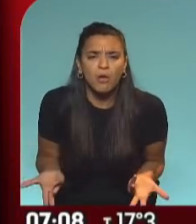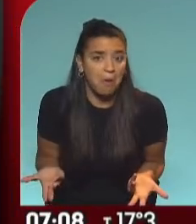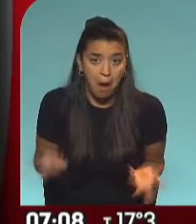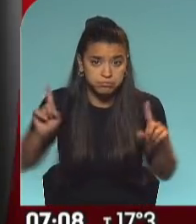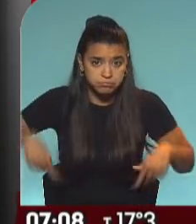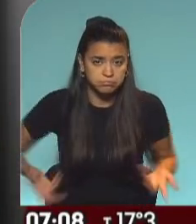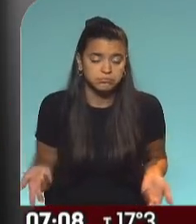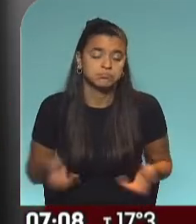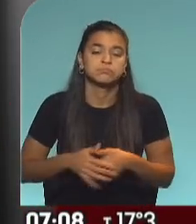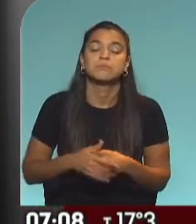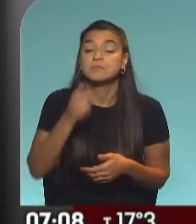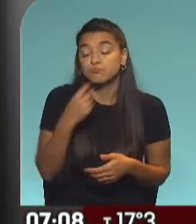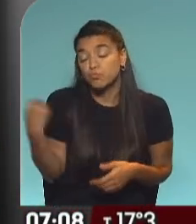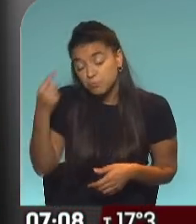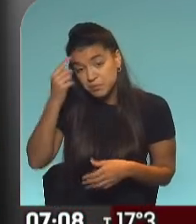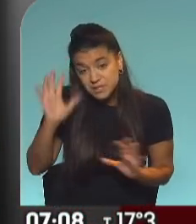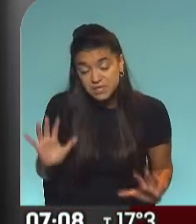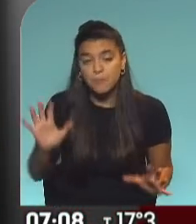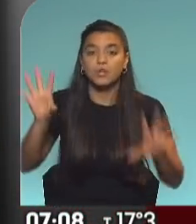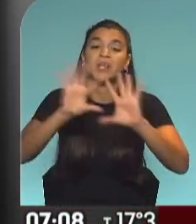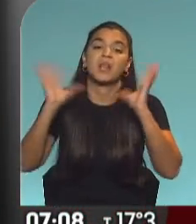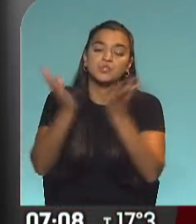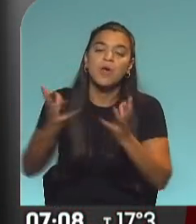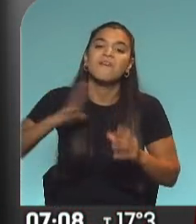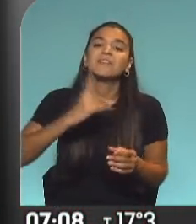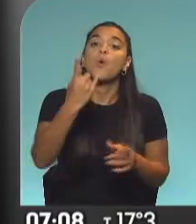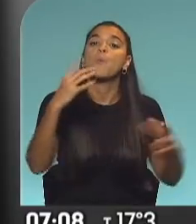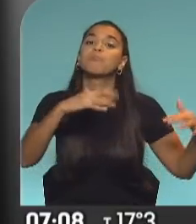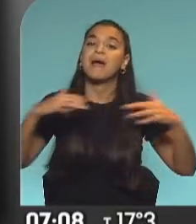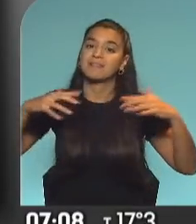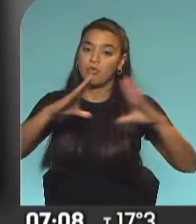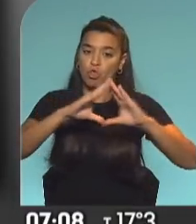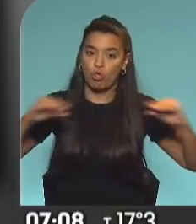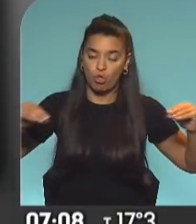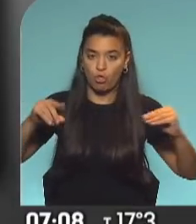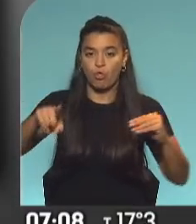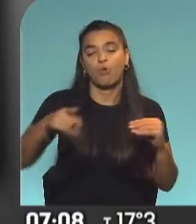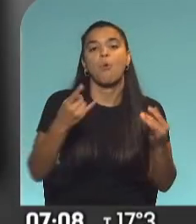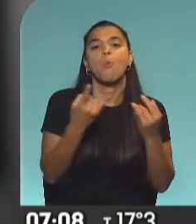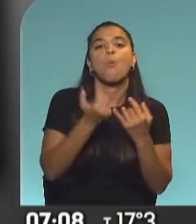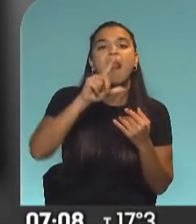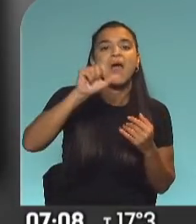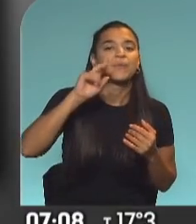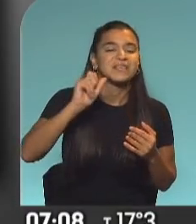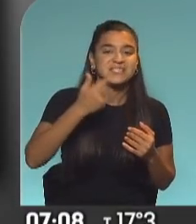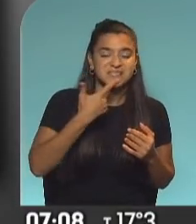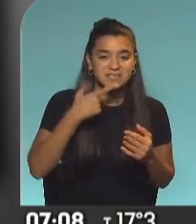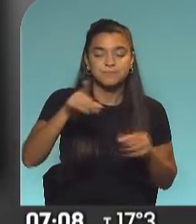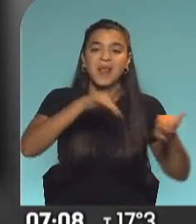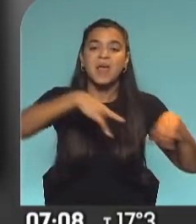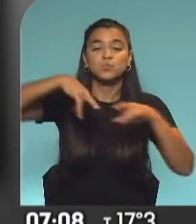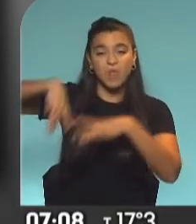Si es como uno interpreta que en el ámbito internacional le falta un partido por jugar ante los Wallabies, allí en Australia,